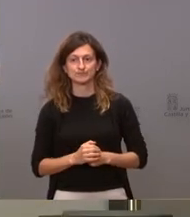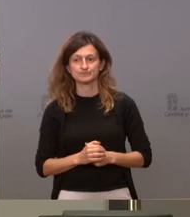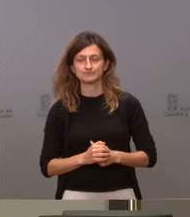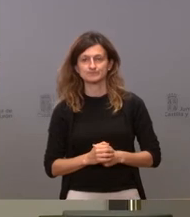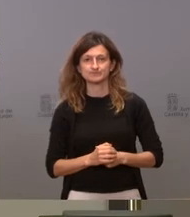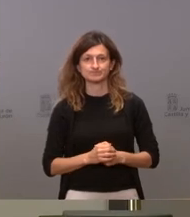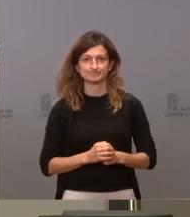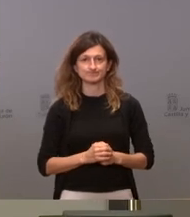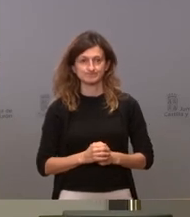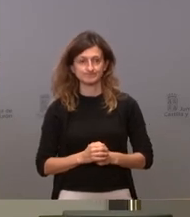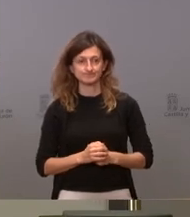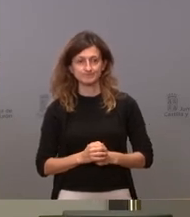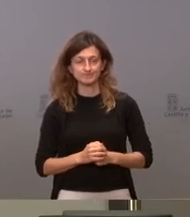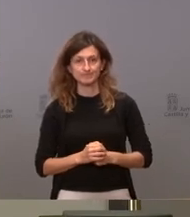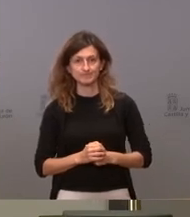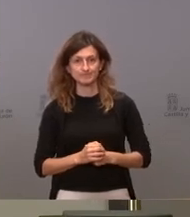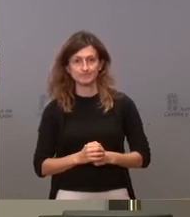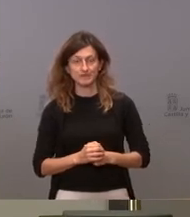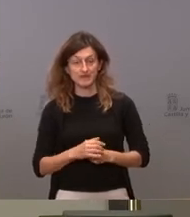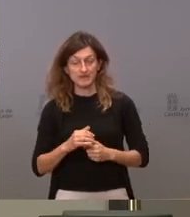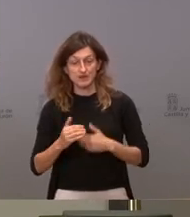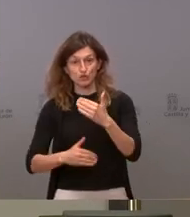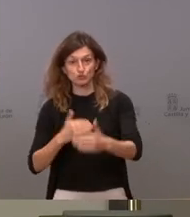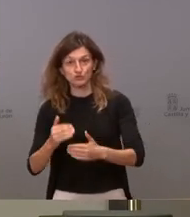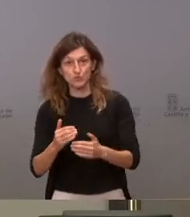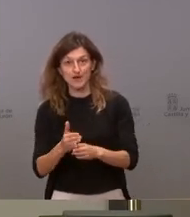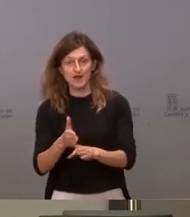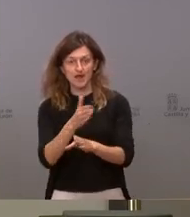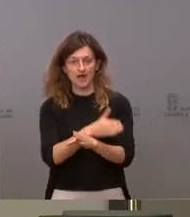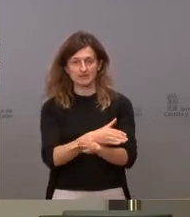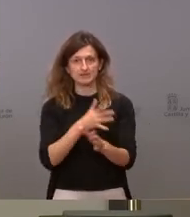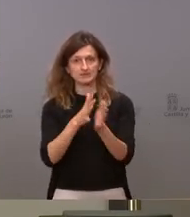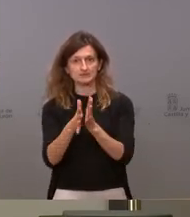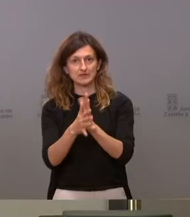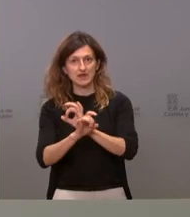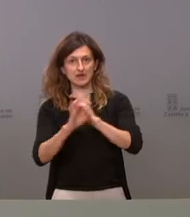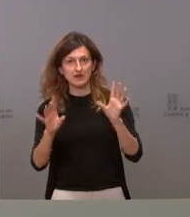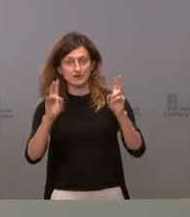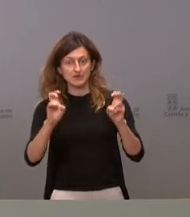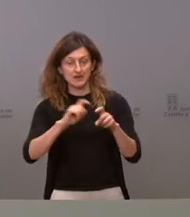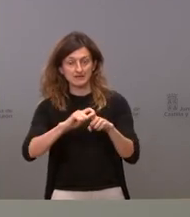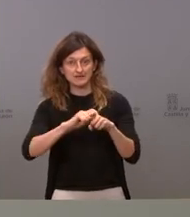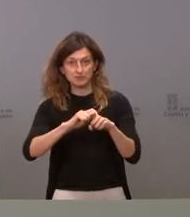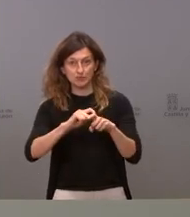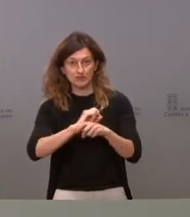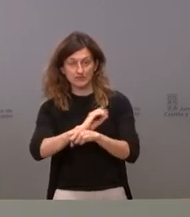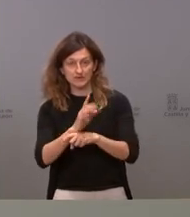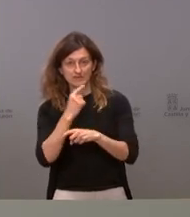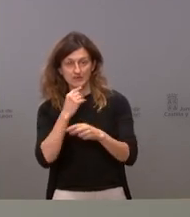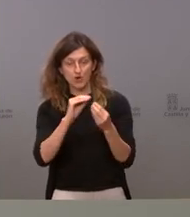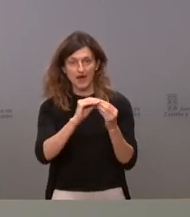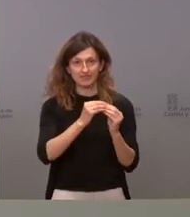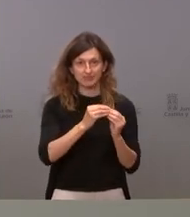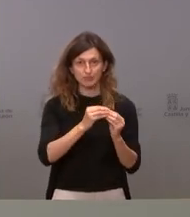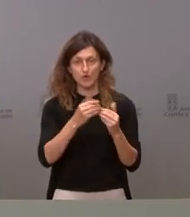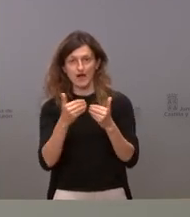bueno antes de seguir sí que quería dejar claro una cosa en relación a las variantes cuando hablo de activo y abierto no sé si